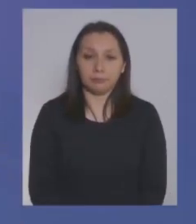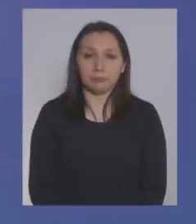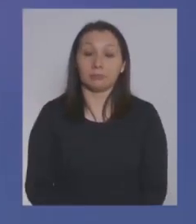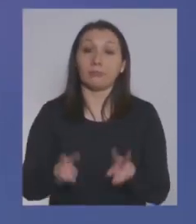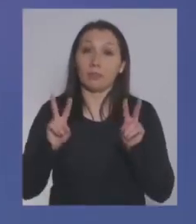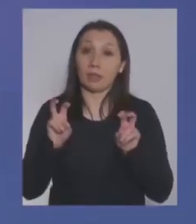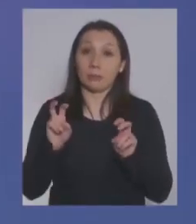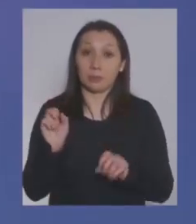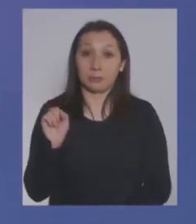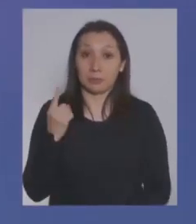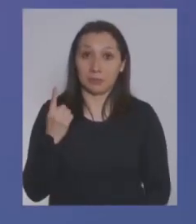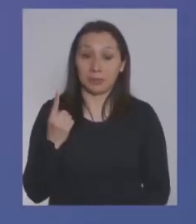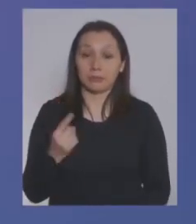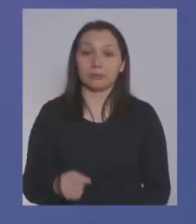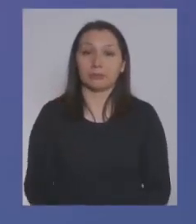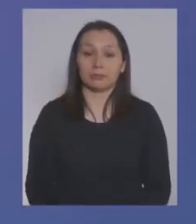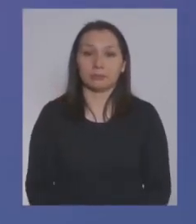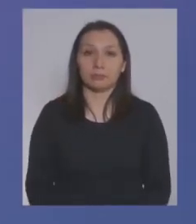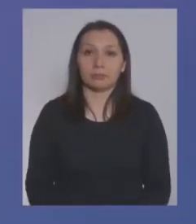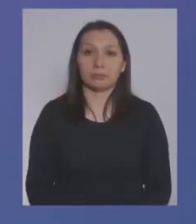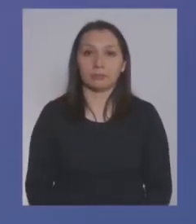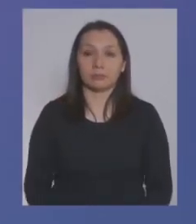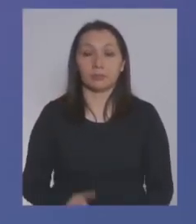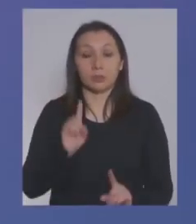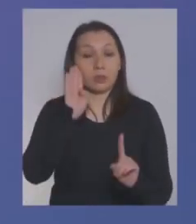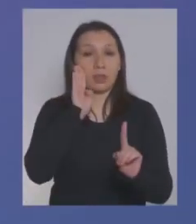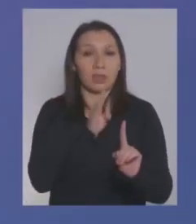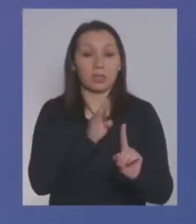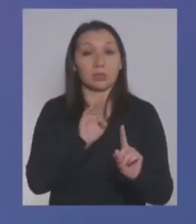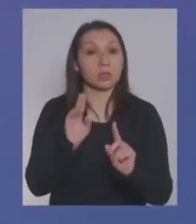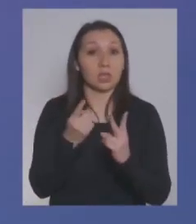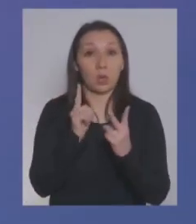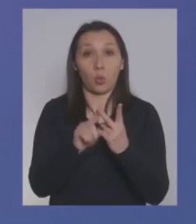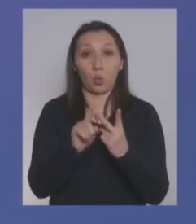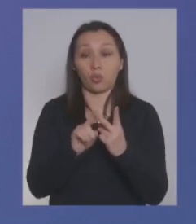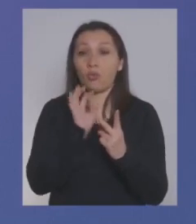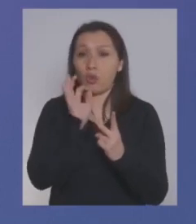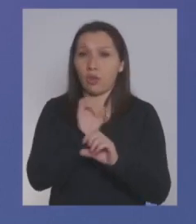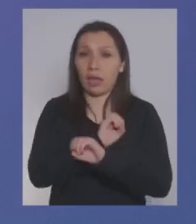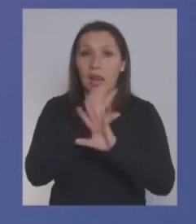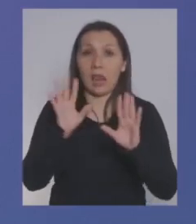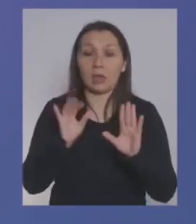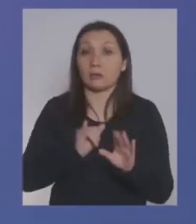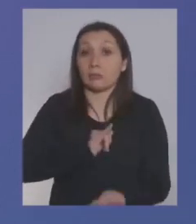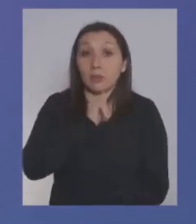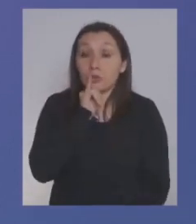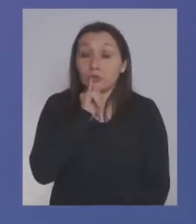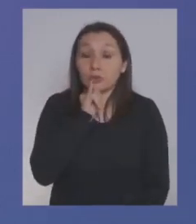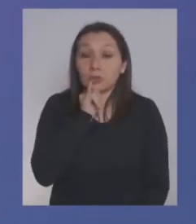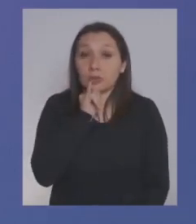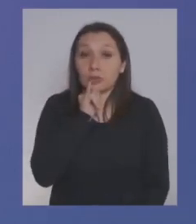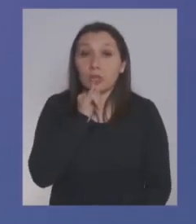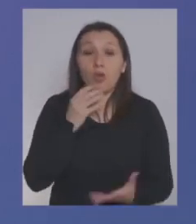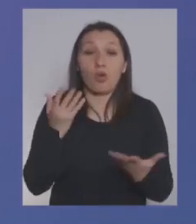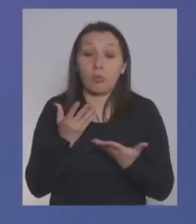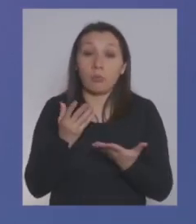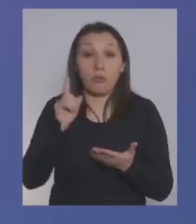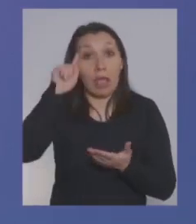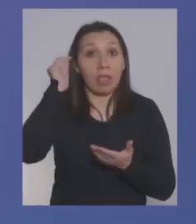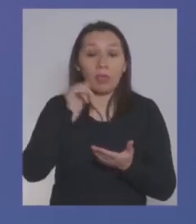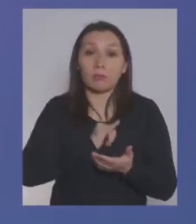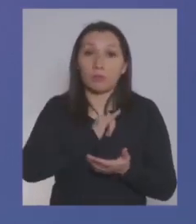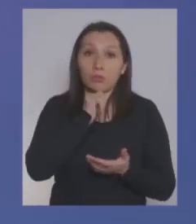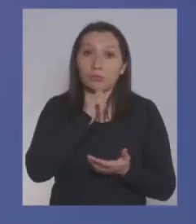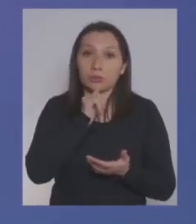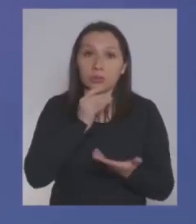Respecto a lo primero porque voy derechamente a lo segundo lo segundo lo voy a decir con claridad no sé para qué le voy a inventar algo